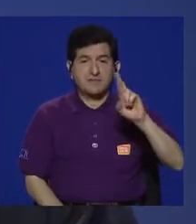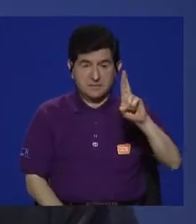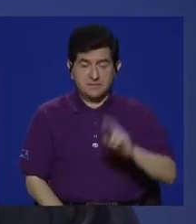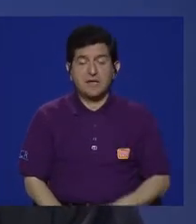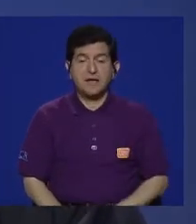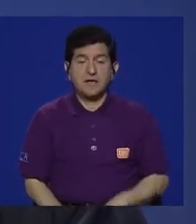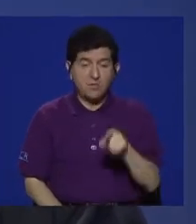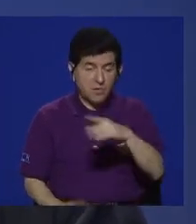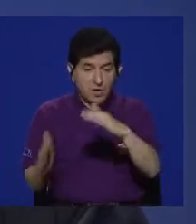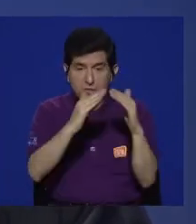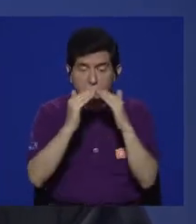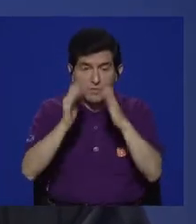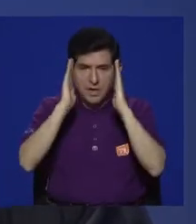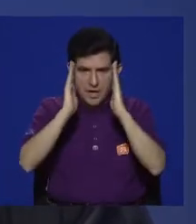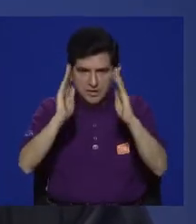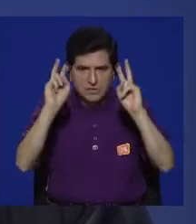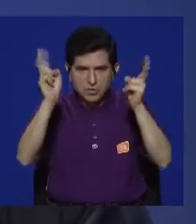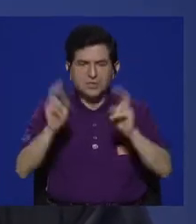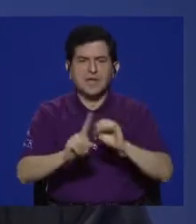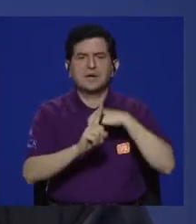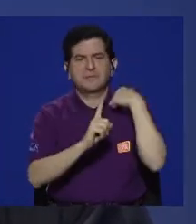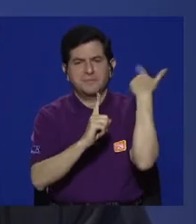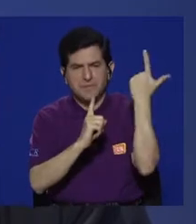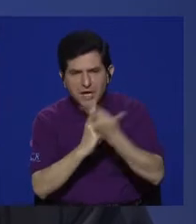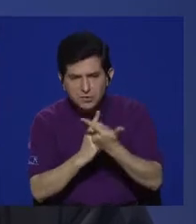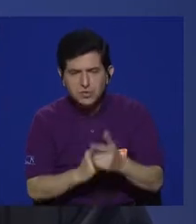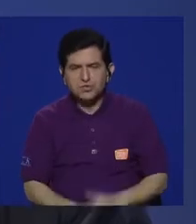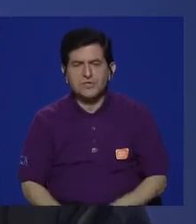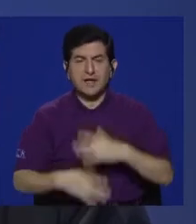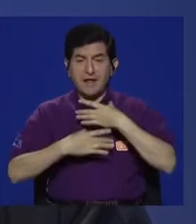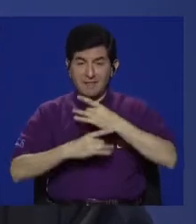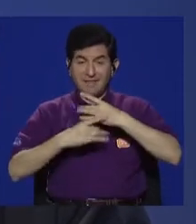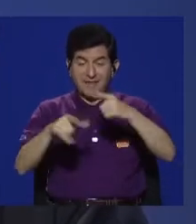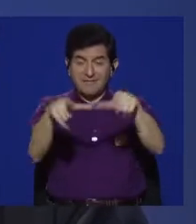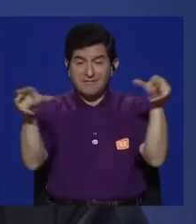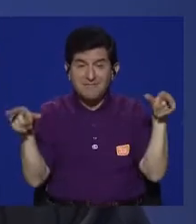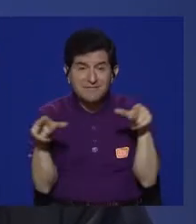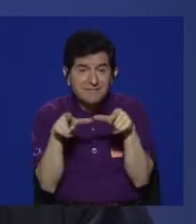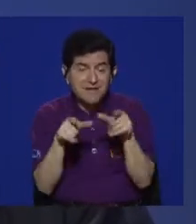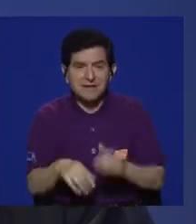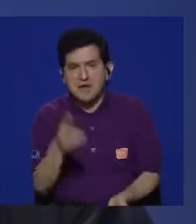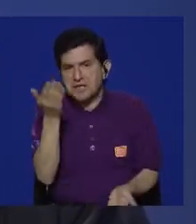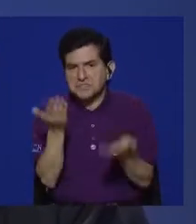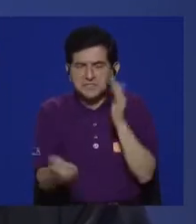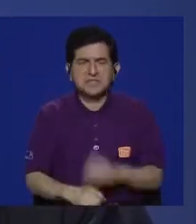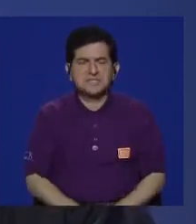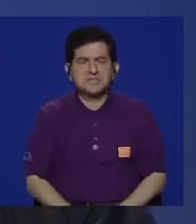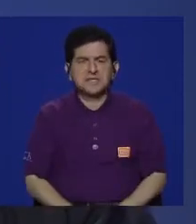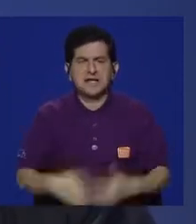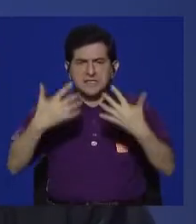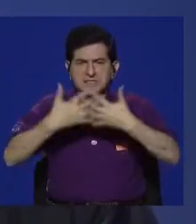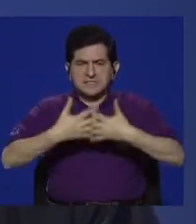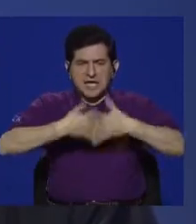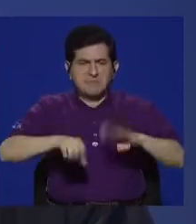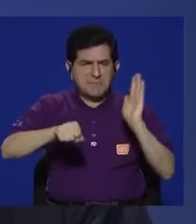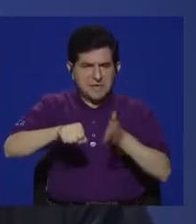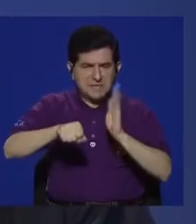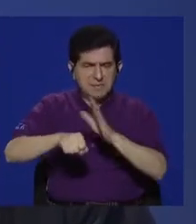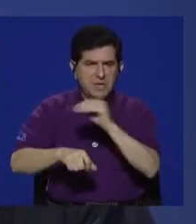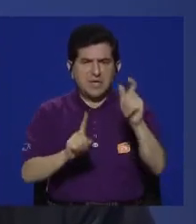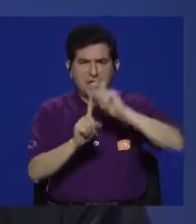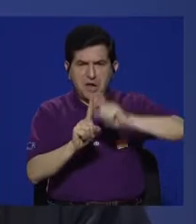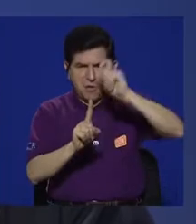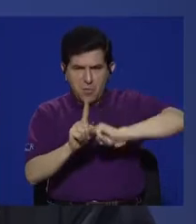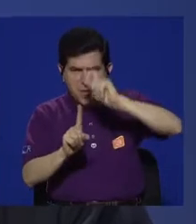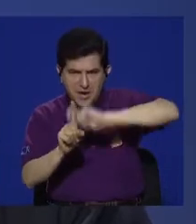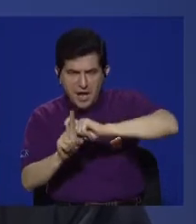han empezado a cubrir temas ya más sociales, más que tocan intereses locales, qué sé yo, las piñeras, bananeras, en algunos